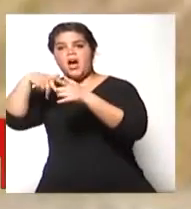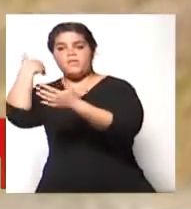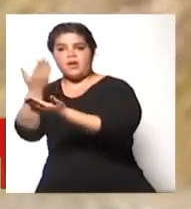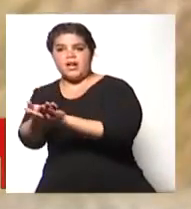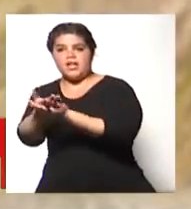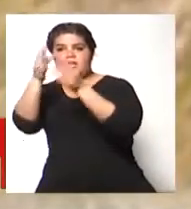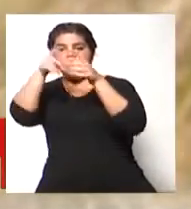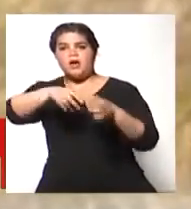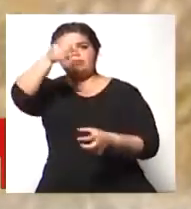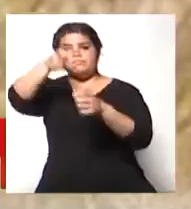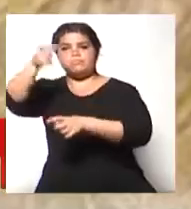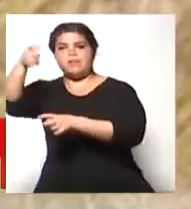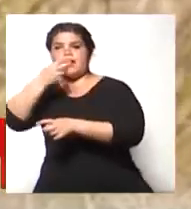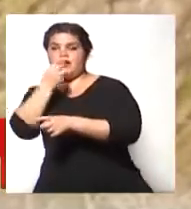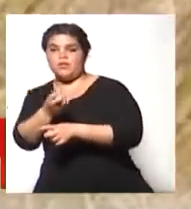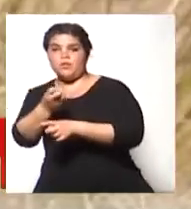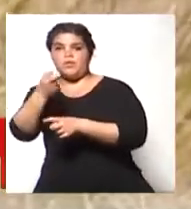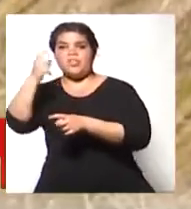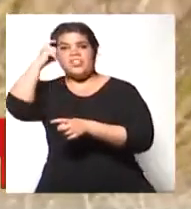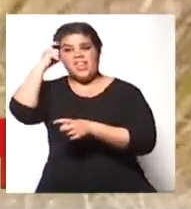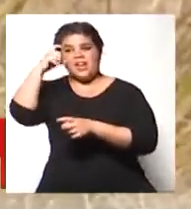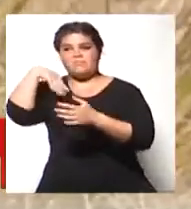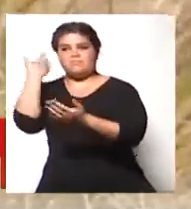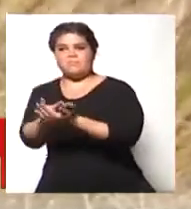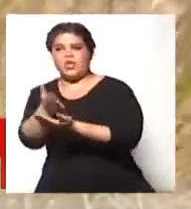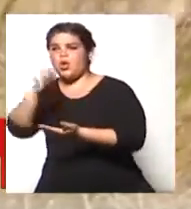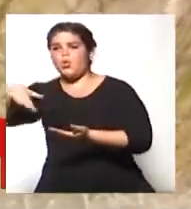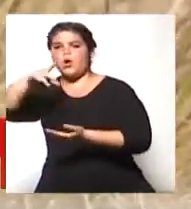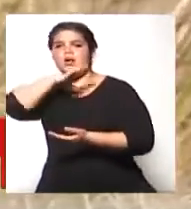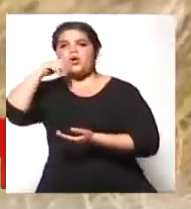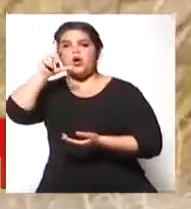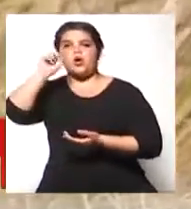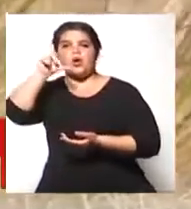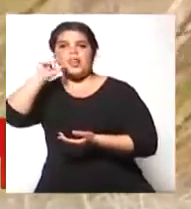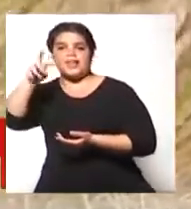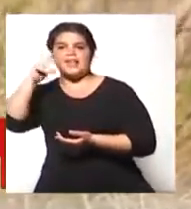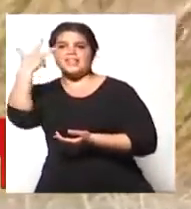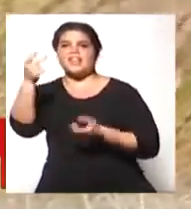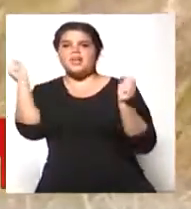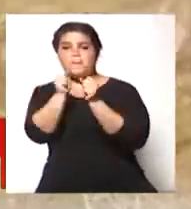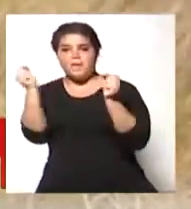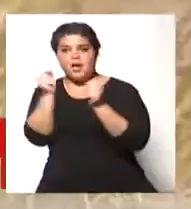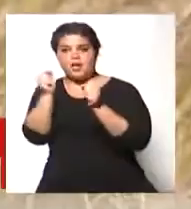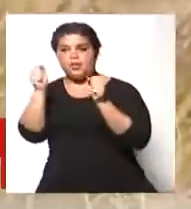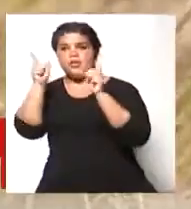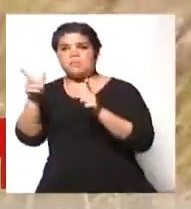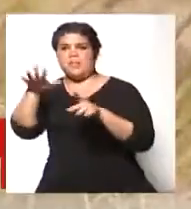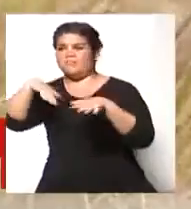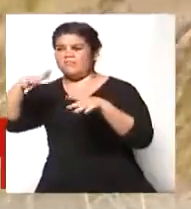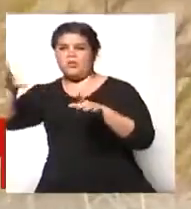diez postes de alumbrado, todo en la zona de Jocolí. 3 de Mayo, en Luján de Cuyo,